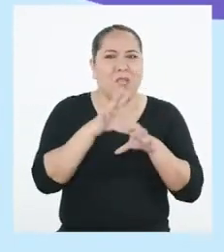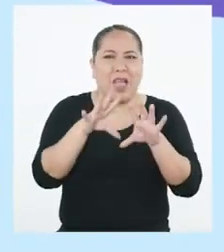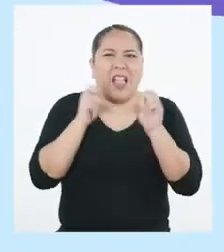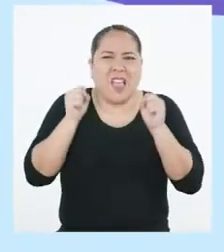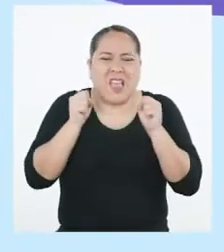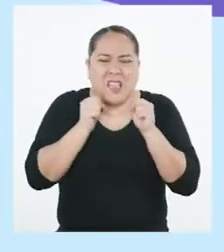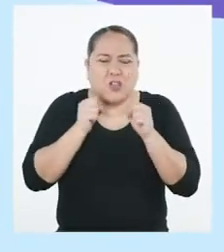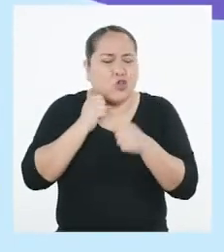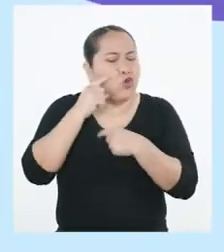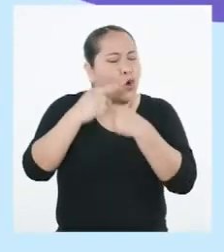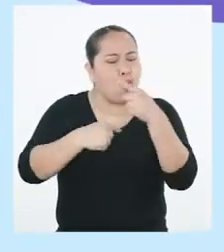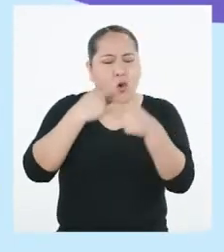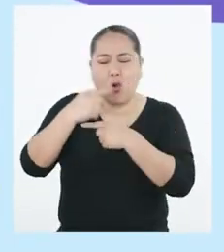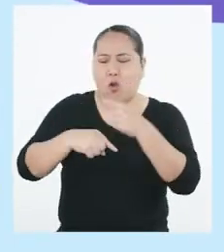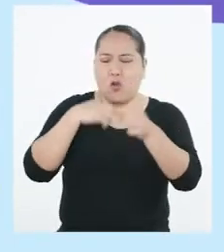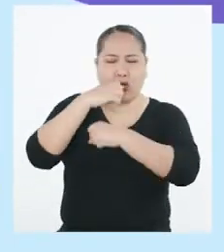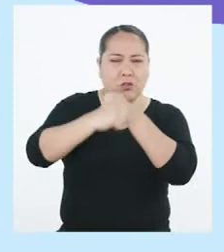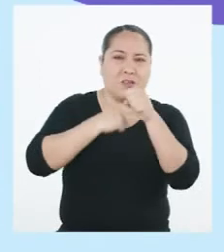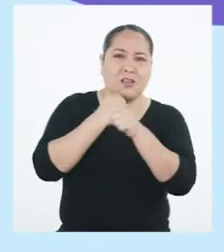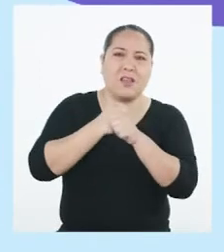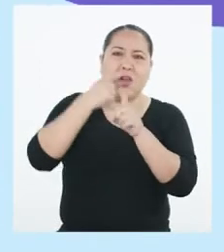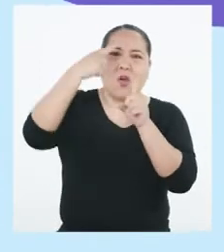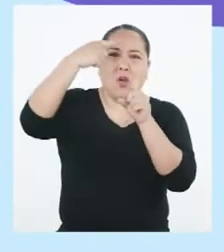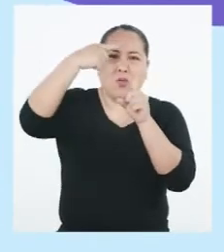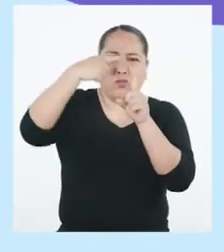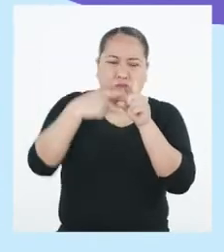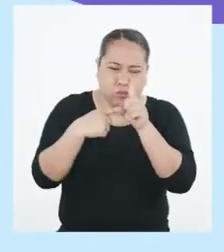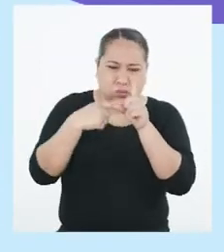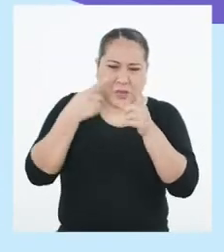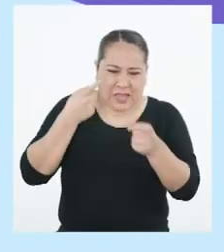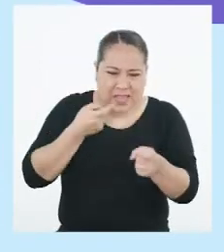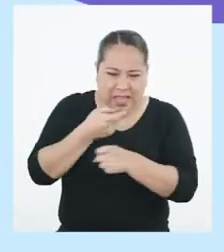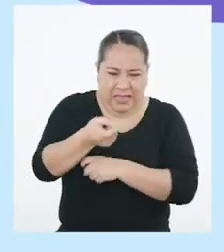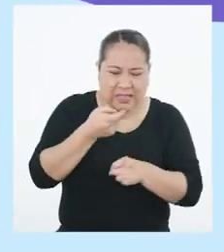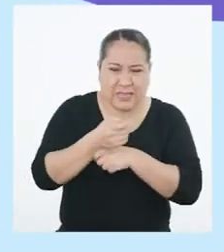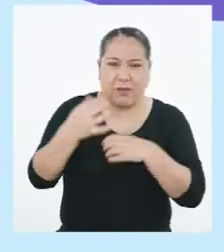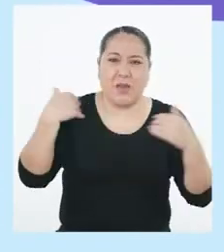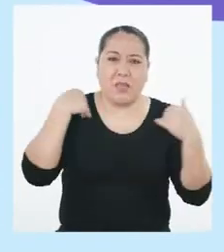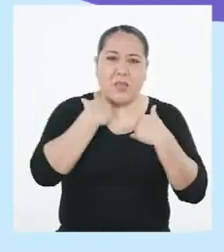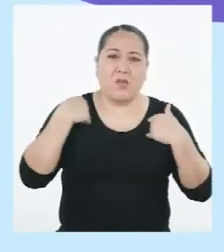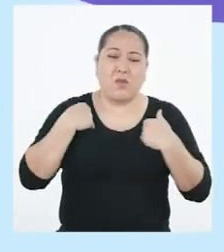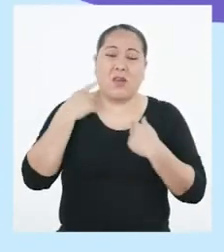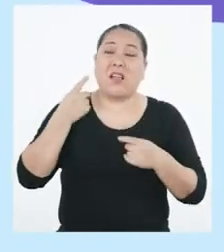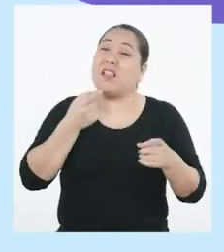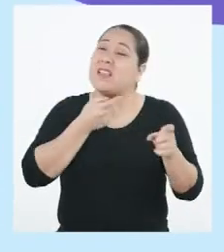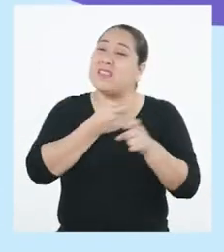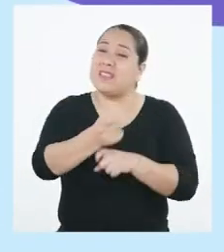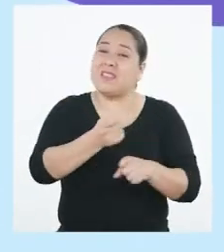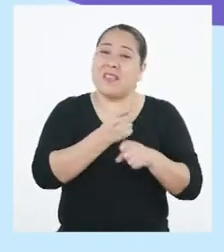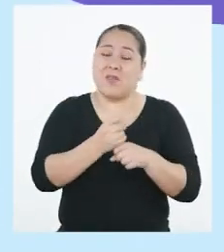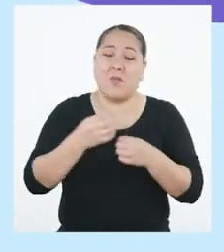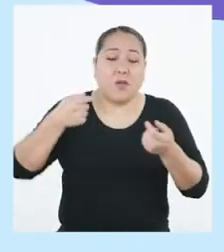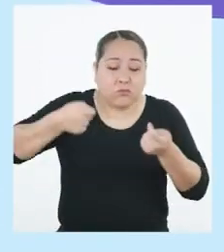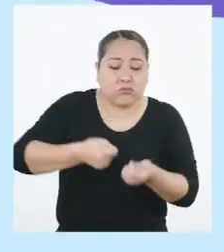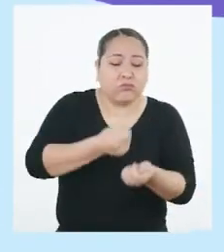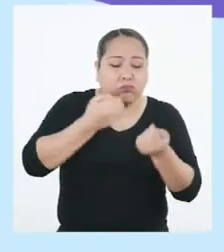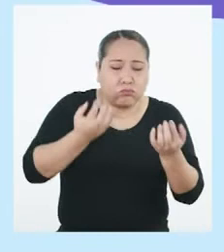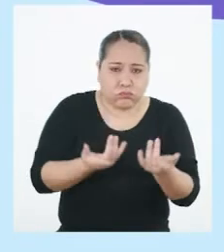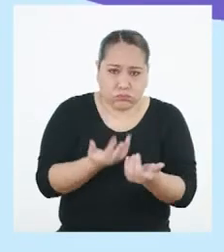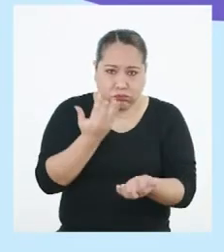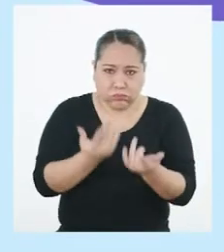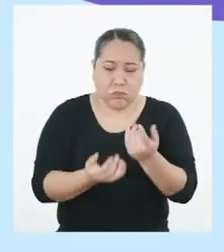todos los años. Las temperaturas bajan tanto que dañan a nuestros animales y perjudican a nuestra agricultura.